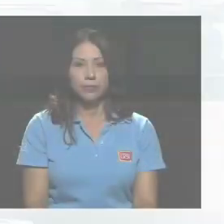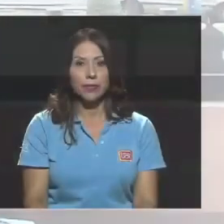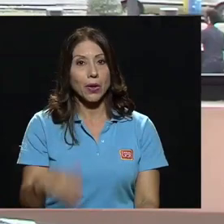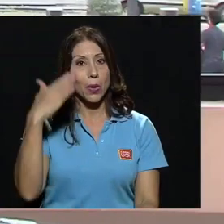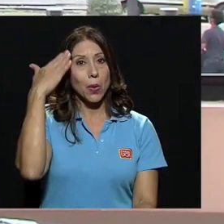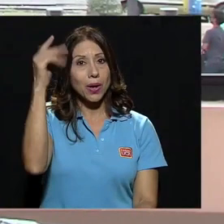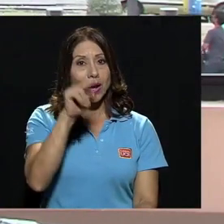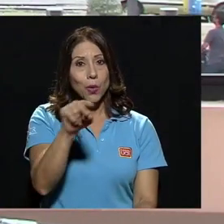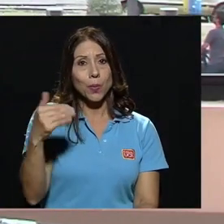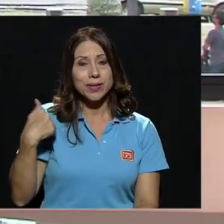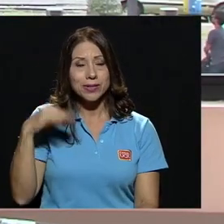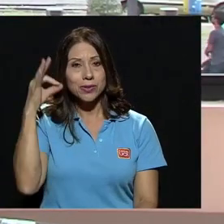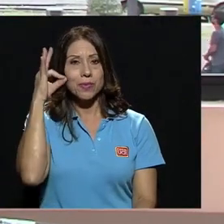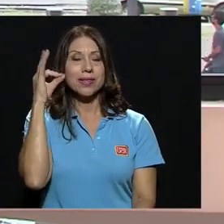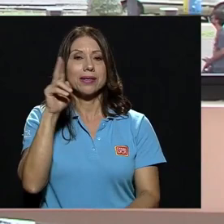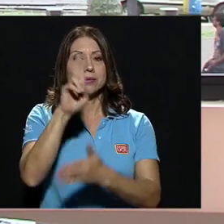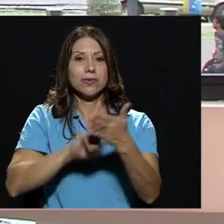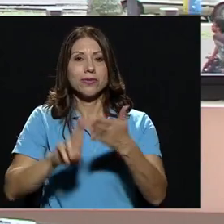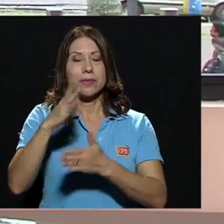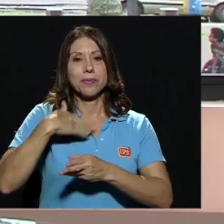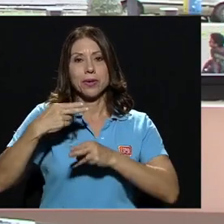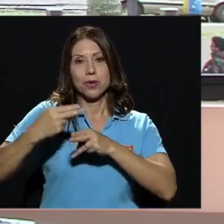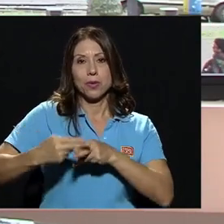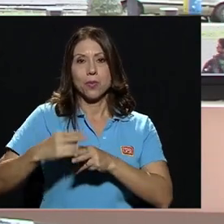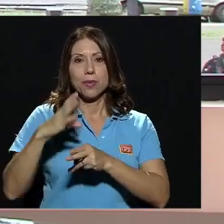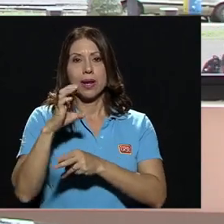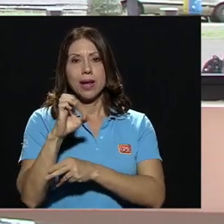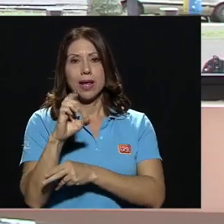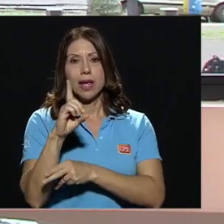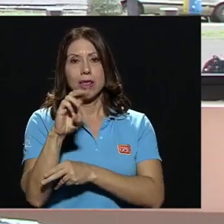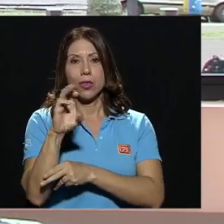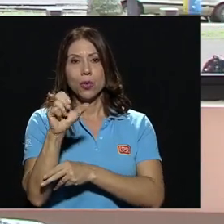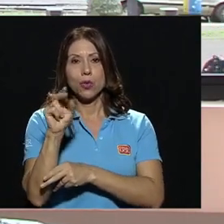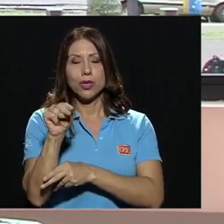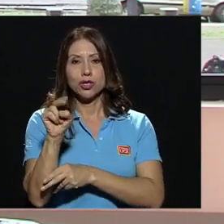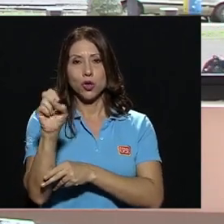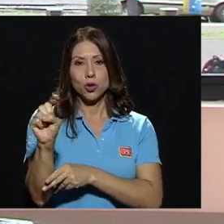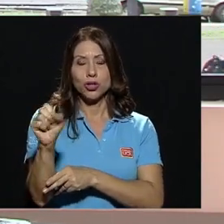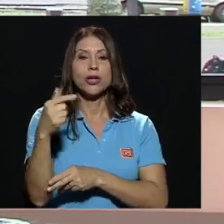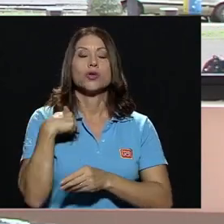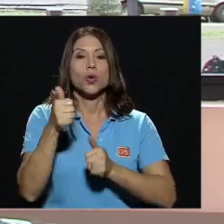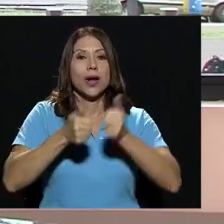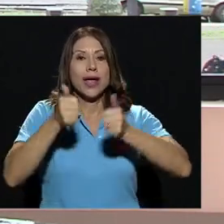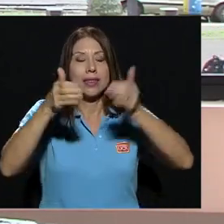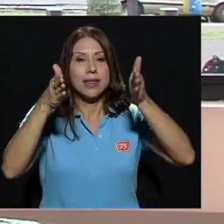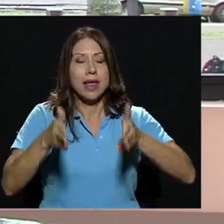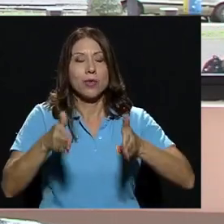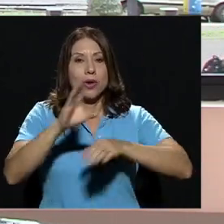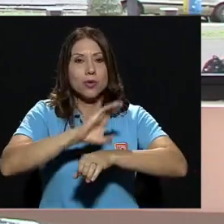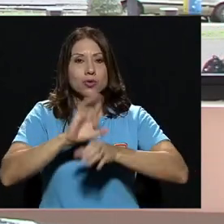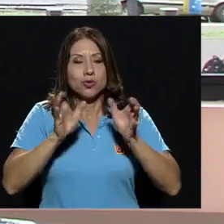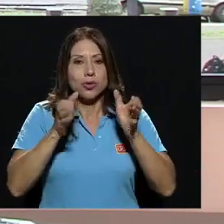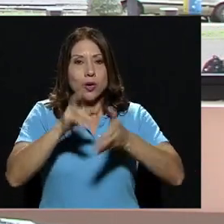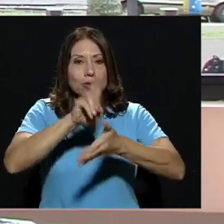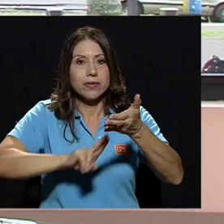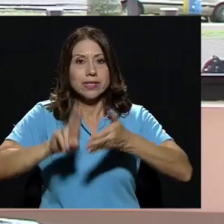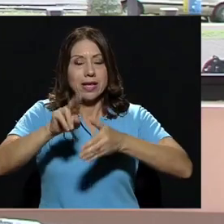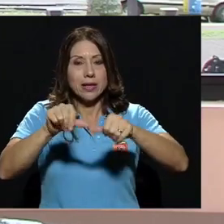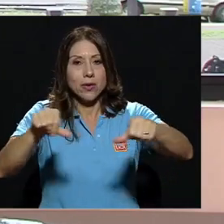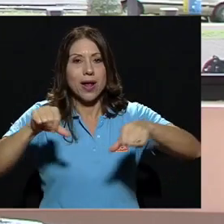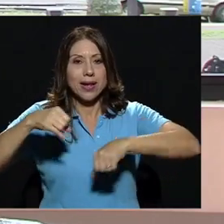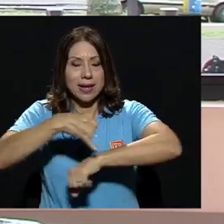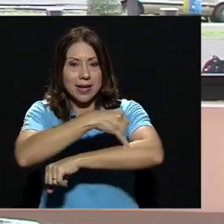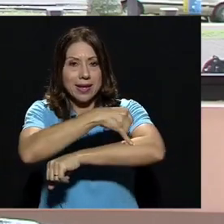Hola, compañeros y compañeras universitarias. Mi nombre es Edwin Solórzano. Soy candidato al Consejo Universitario por el área de Ingeniería